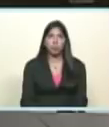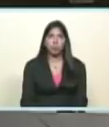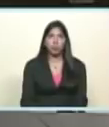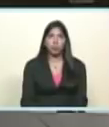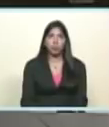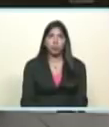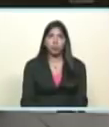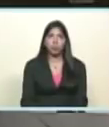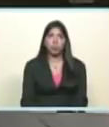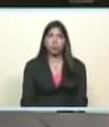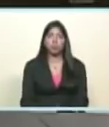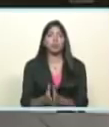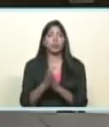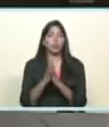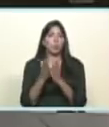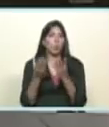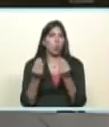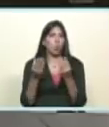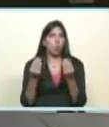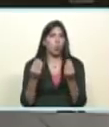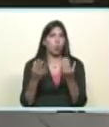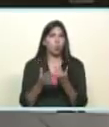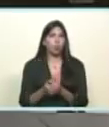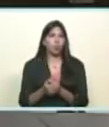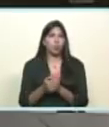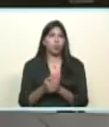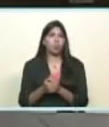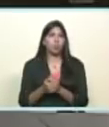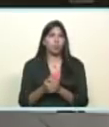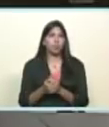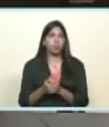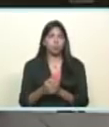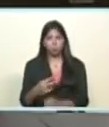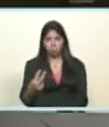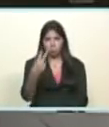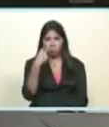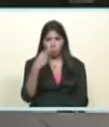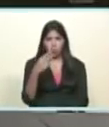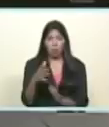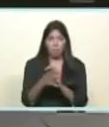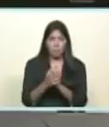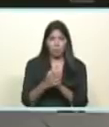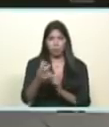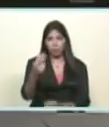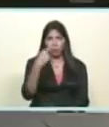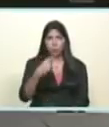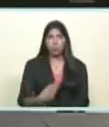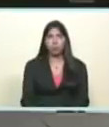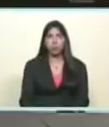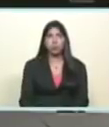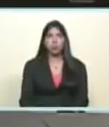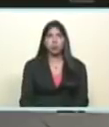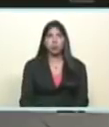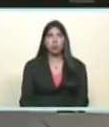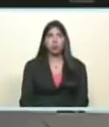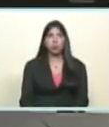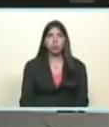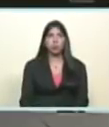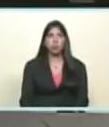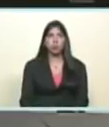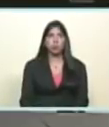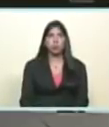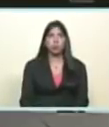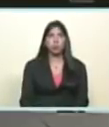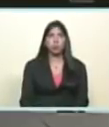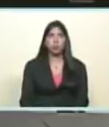y en muchos casos compañeros compañeras compatriotas que me escuchan en muchos casos se